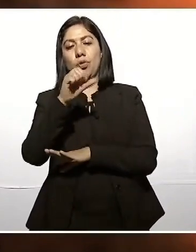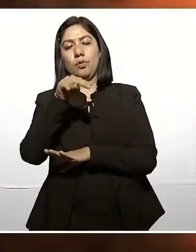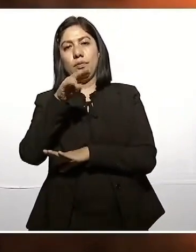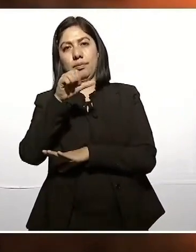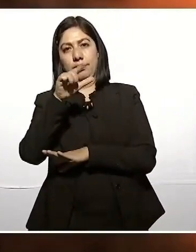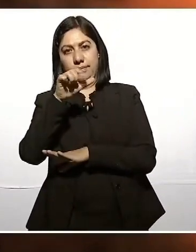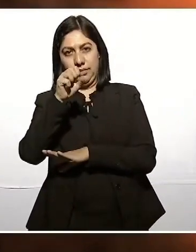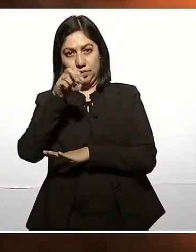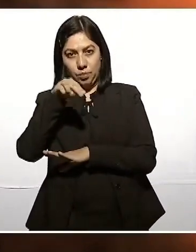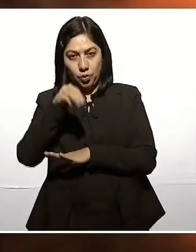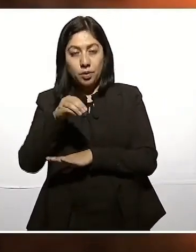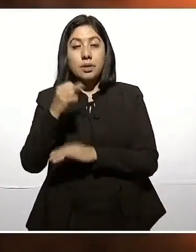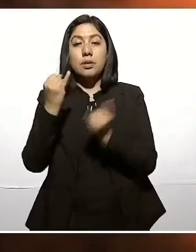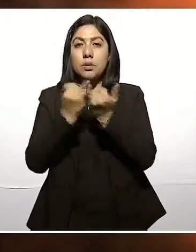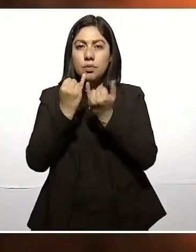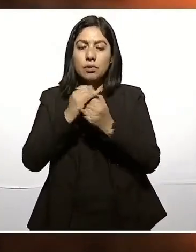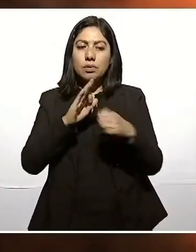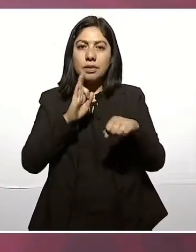soberanía?